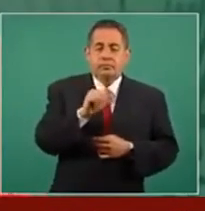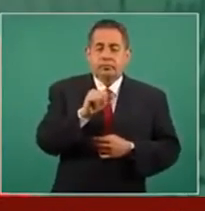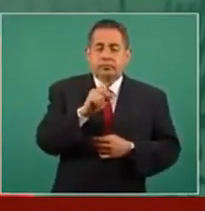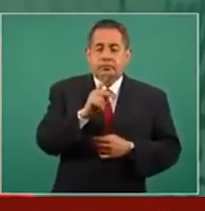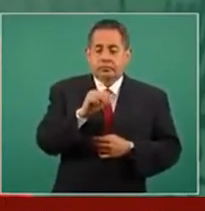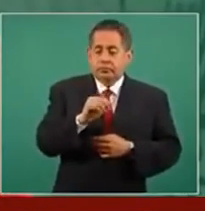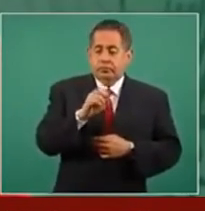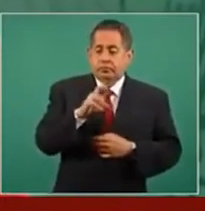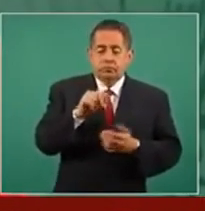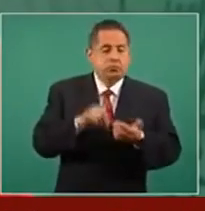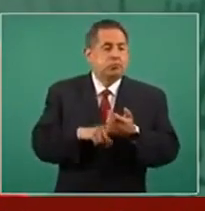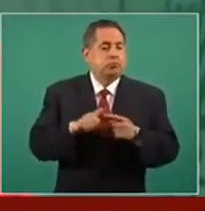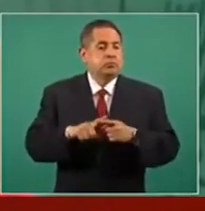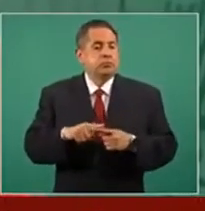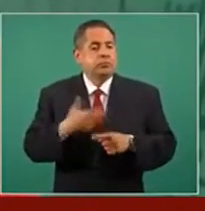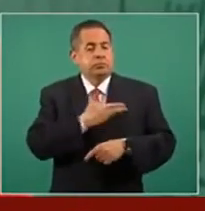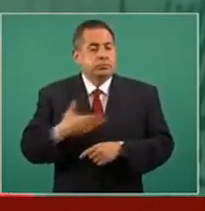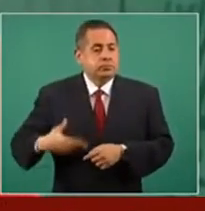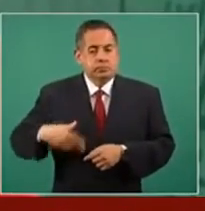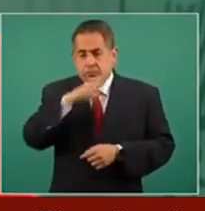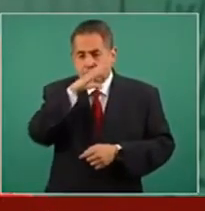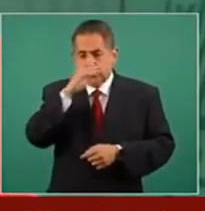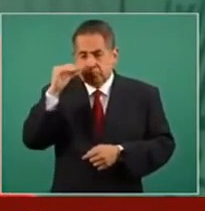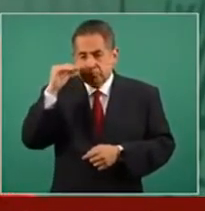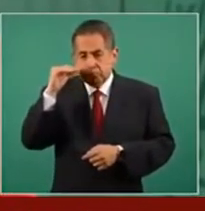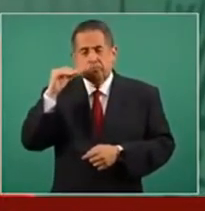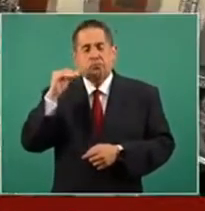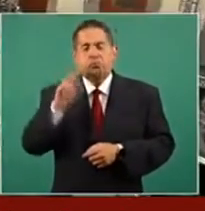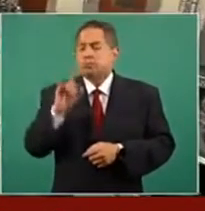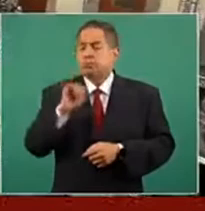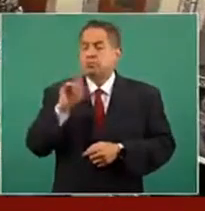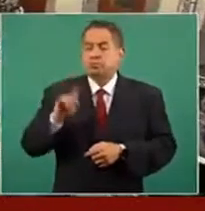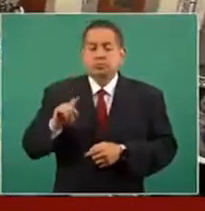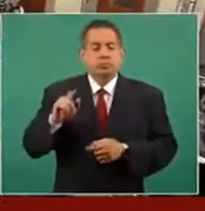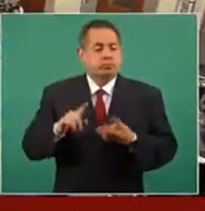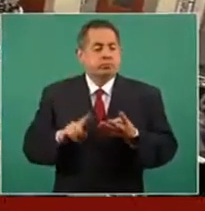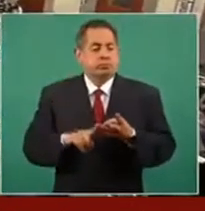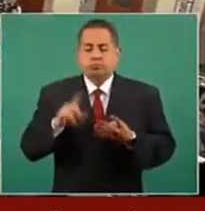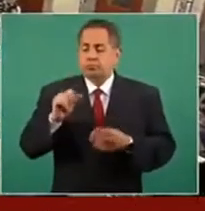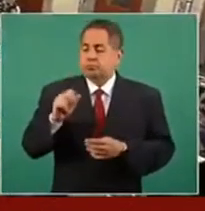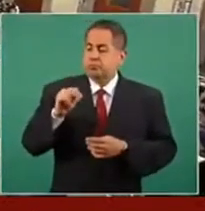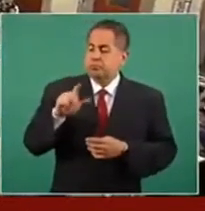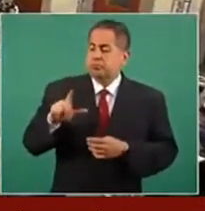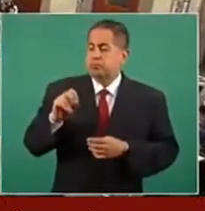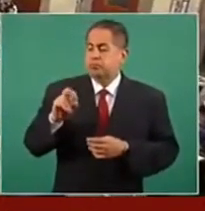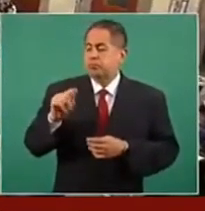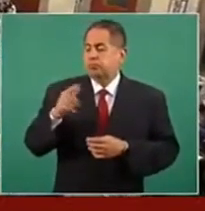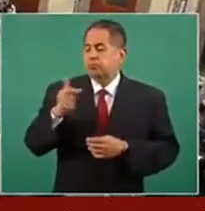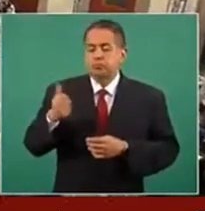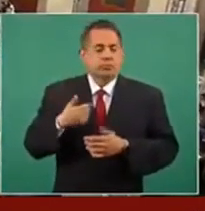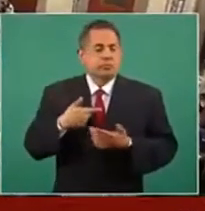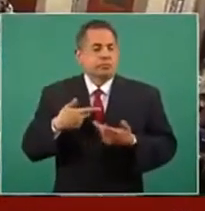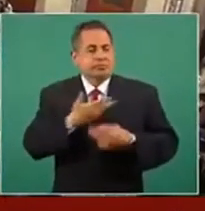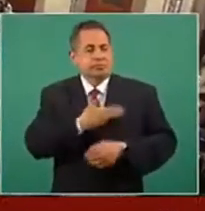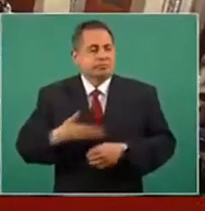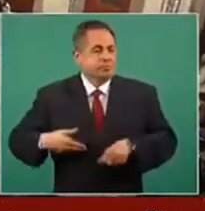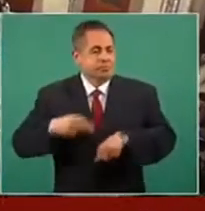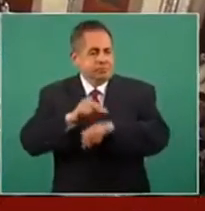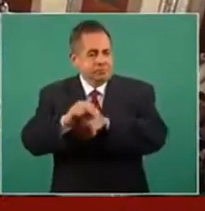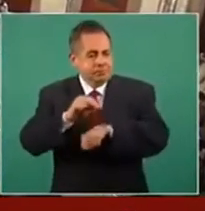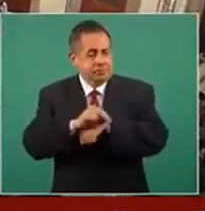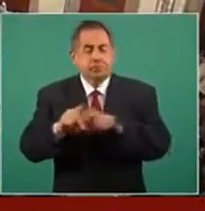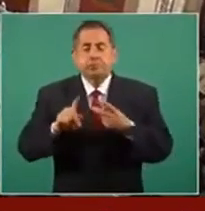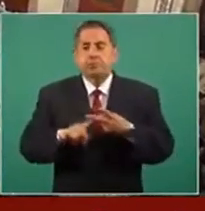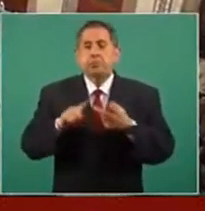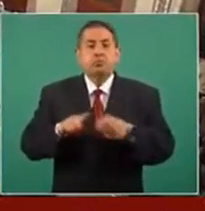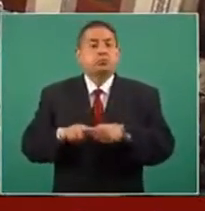el presidente de Cuba, Miguel Díaz-Canel, Daniel Ortega, presidente de Nicaragua, la canciller de